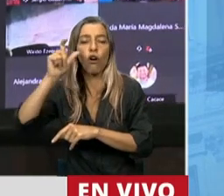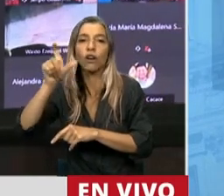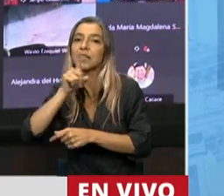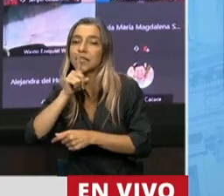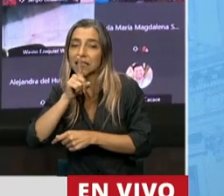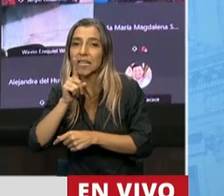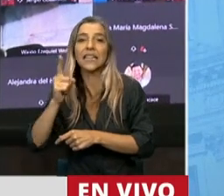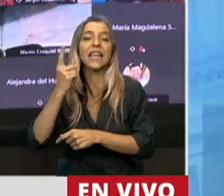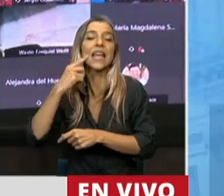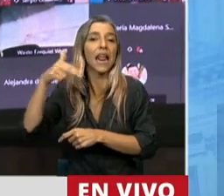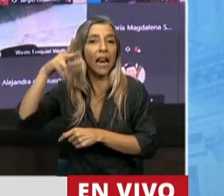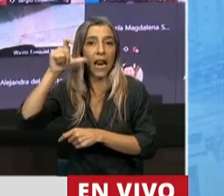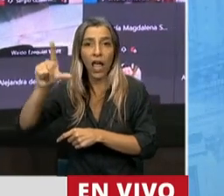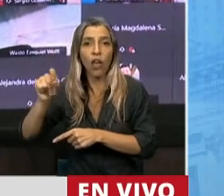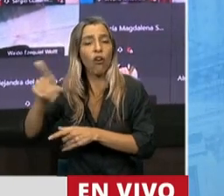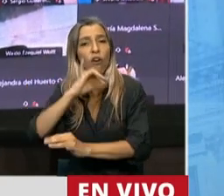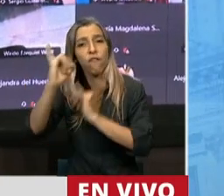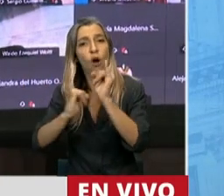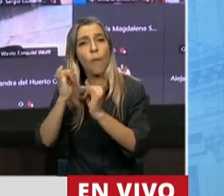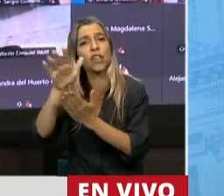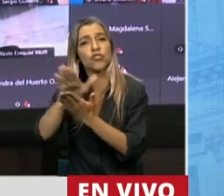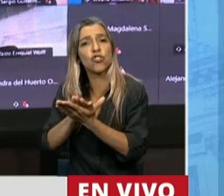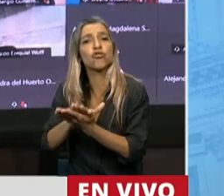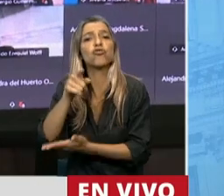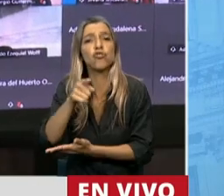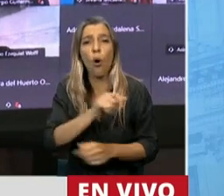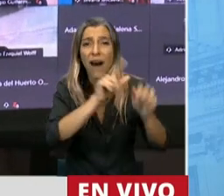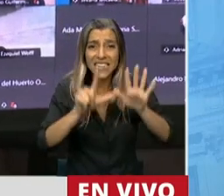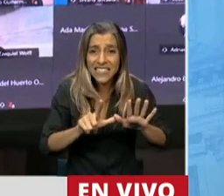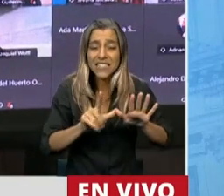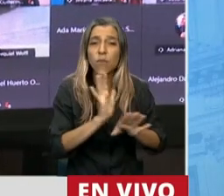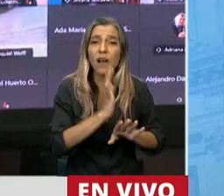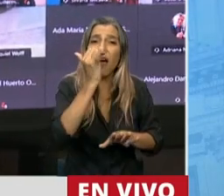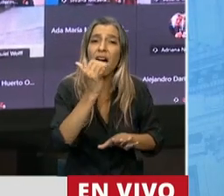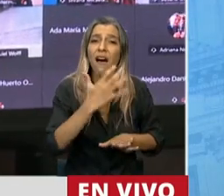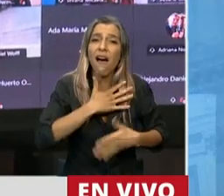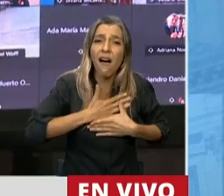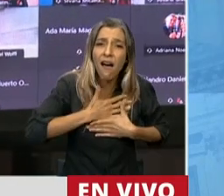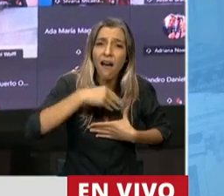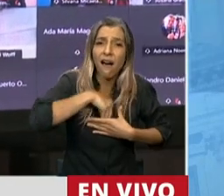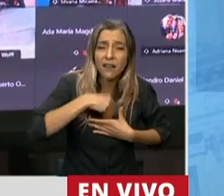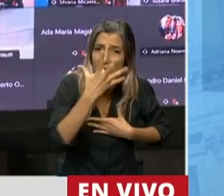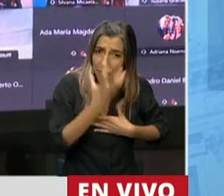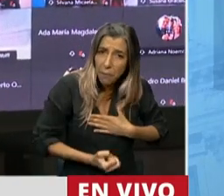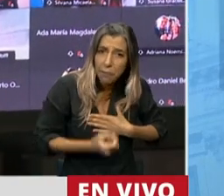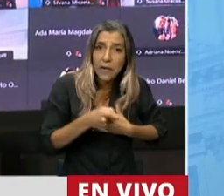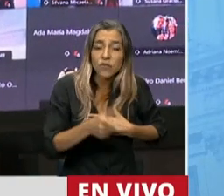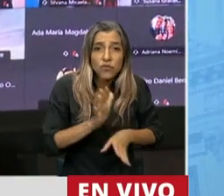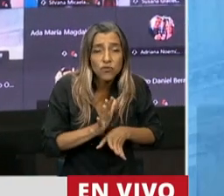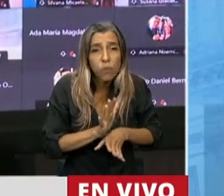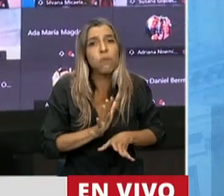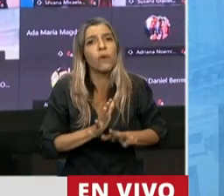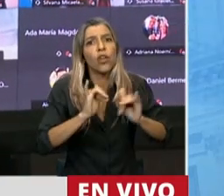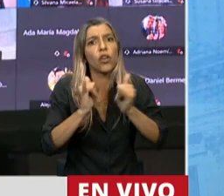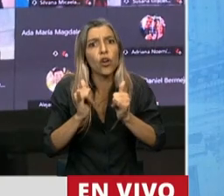síntomas de depresión, Presidente. Sabemos que es la segunda causa de muerte en nuestros jóvenes, es el suicidio